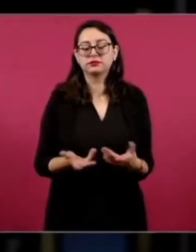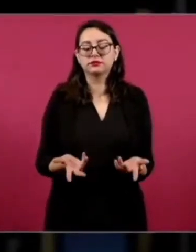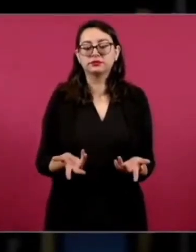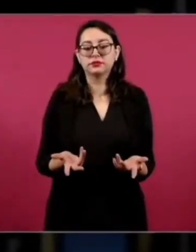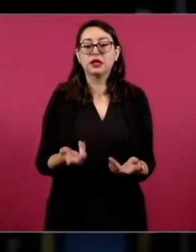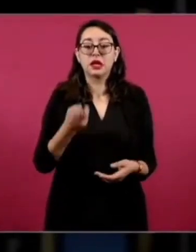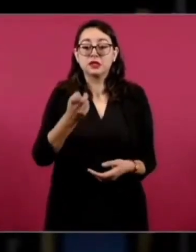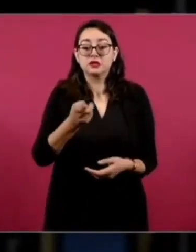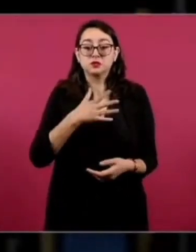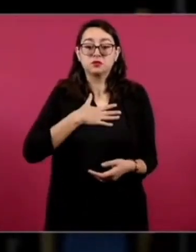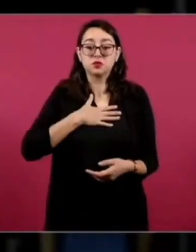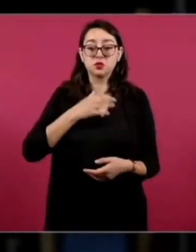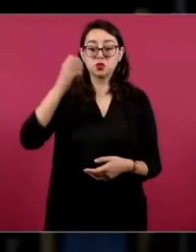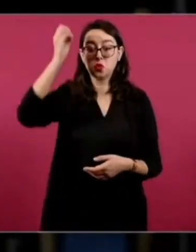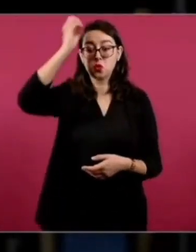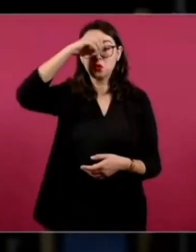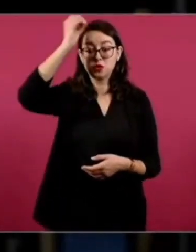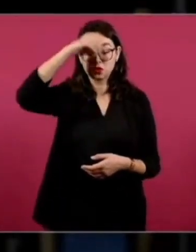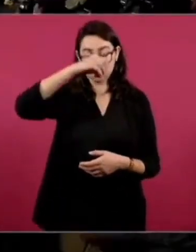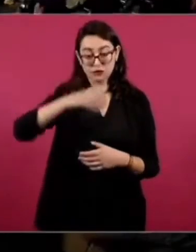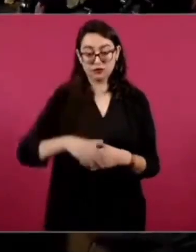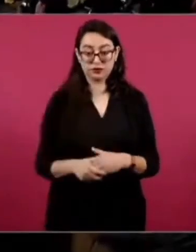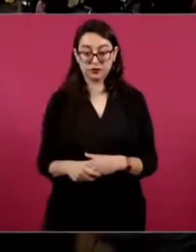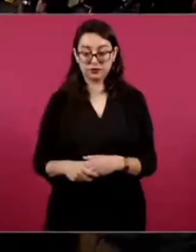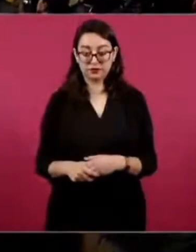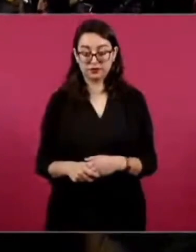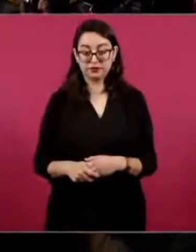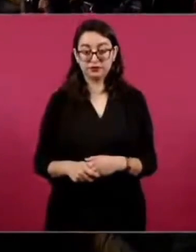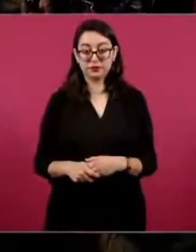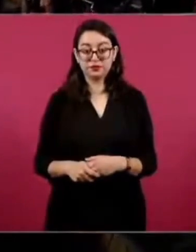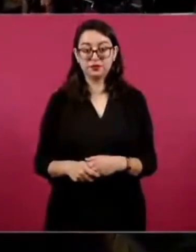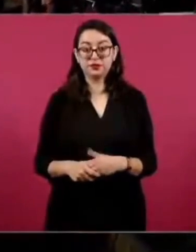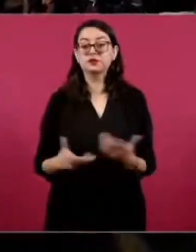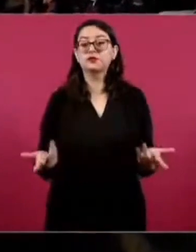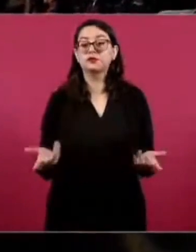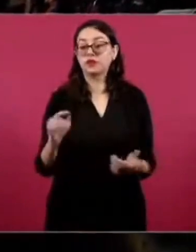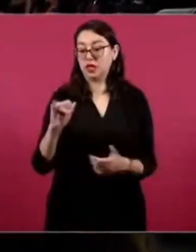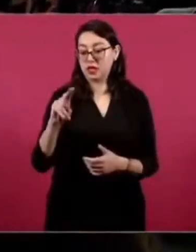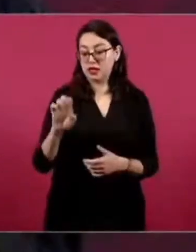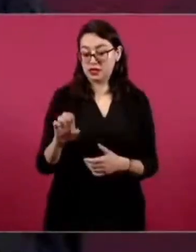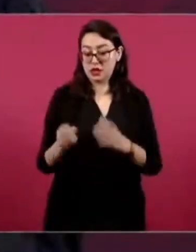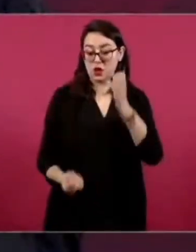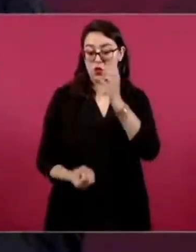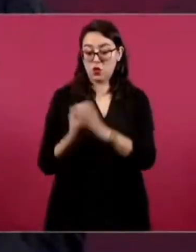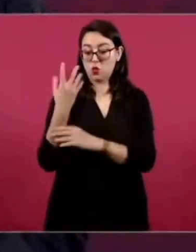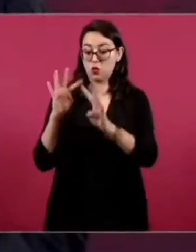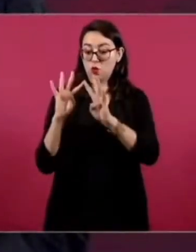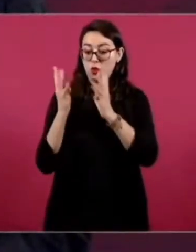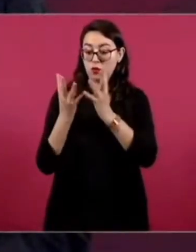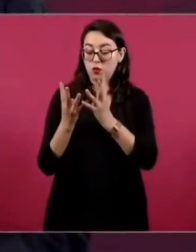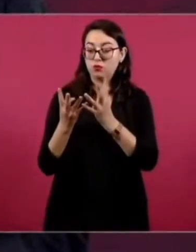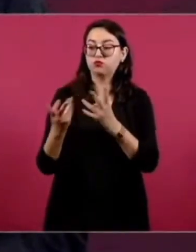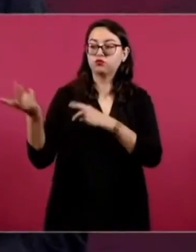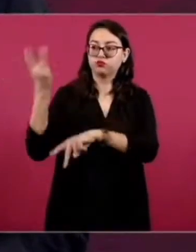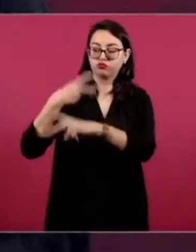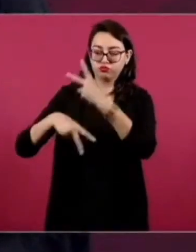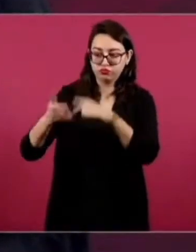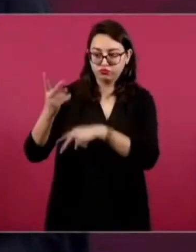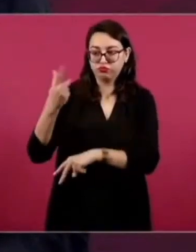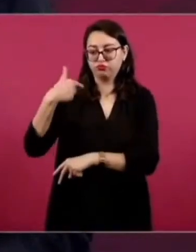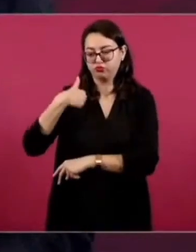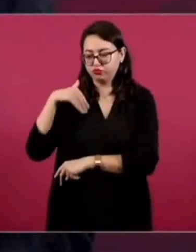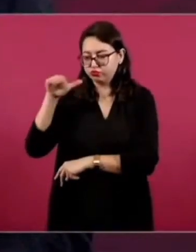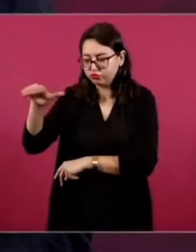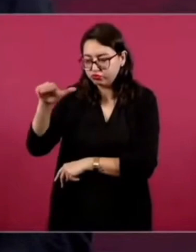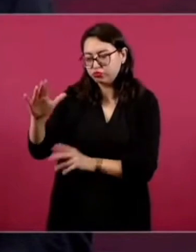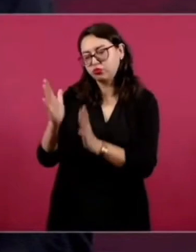esa es mi impresión. Cuando me entrevisté con los nuevos aquí, que vinieron, les